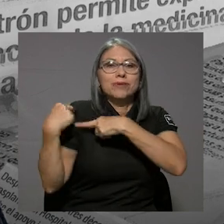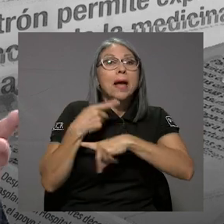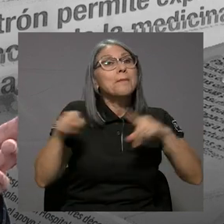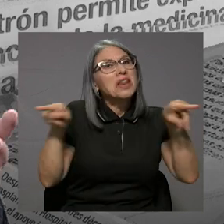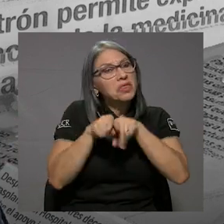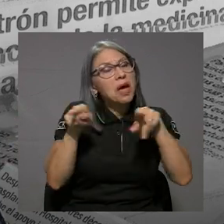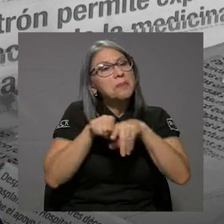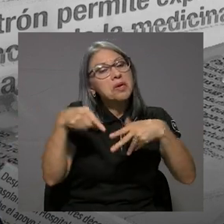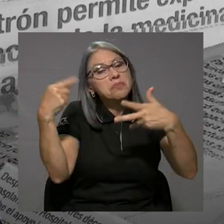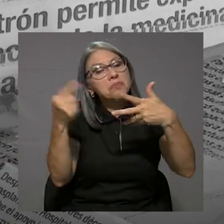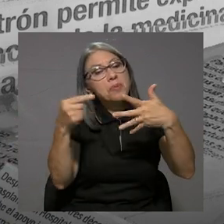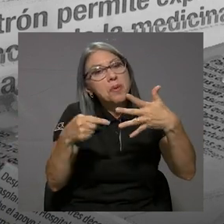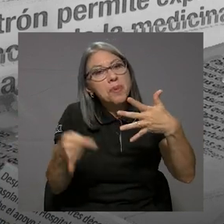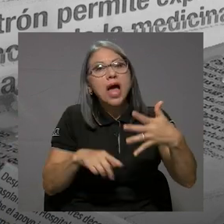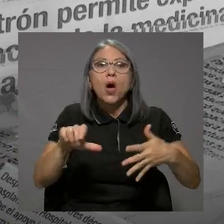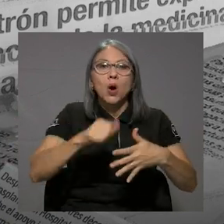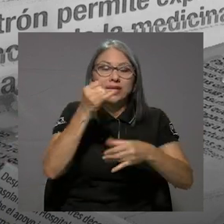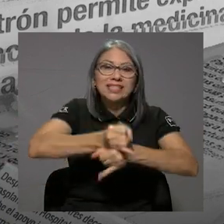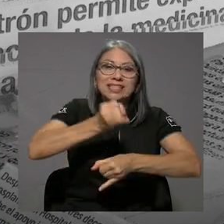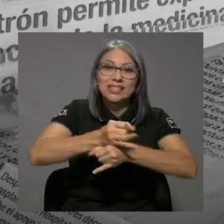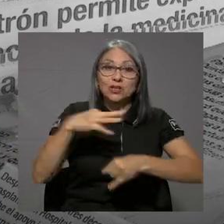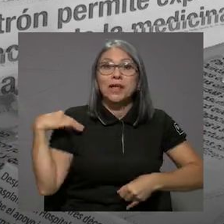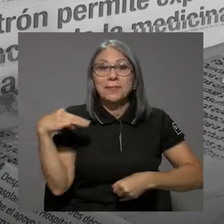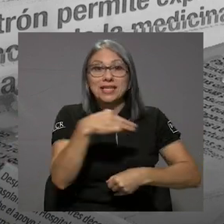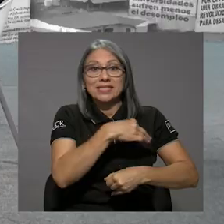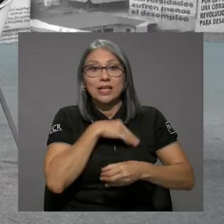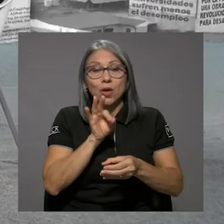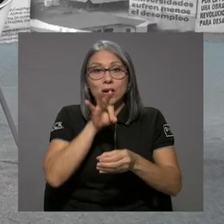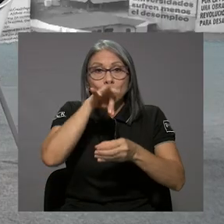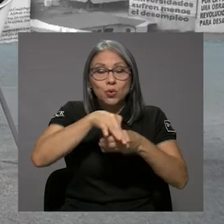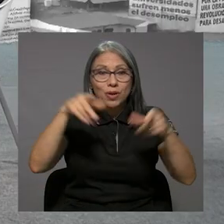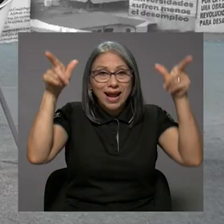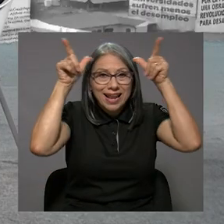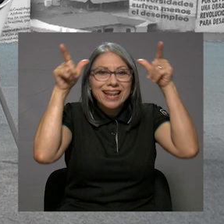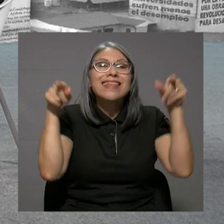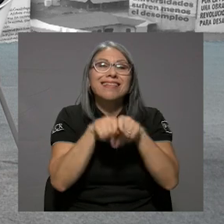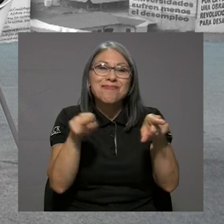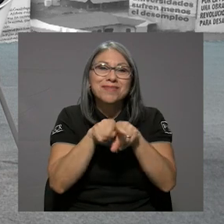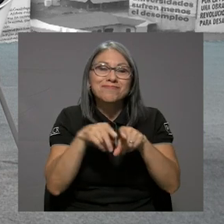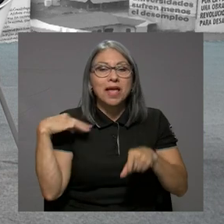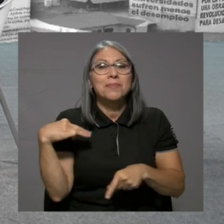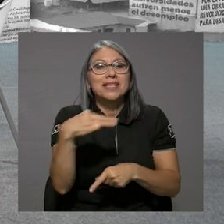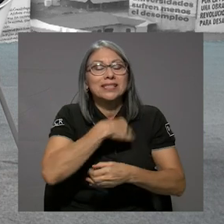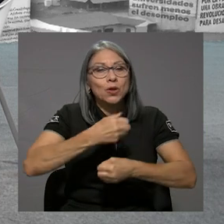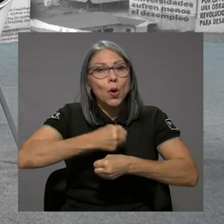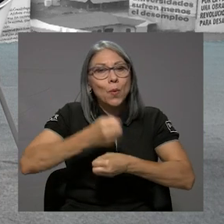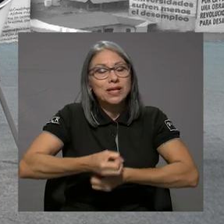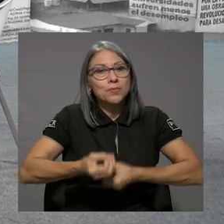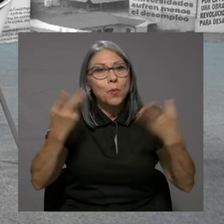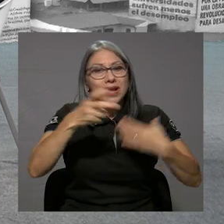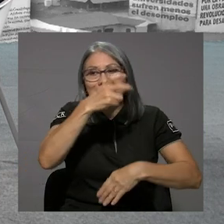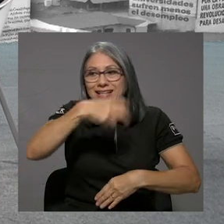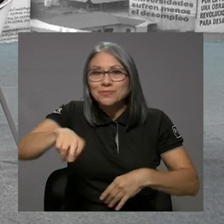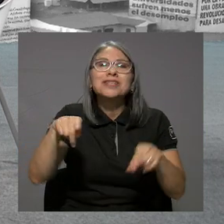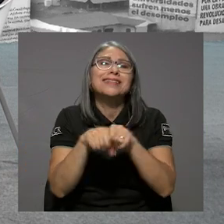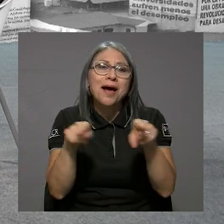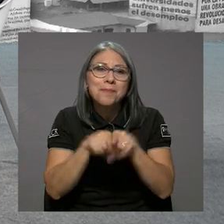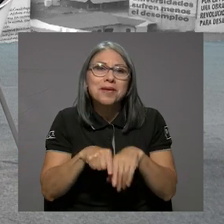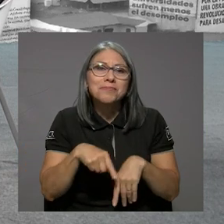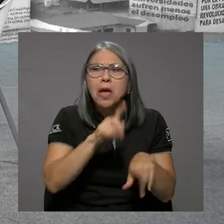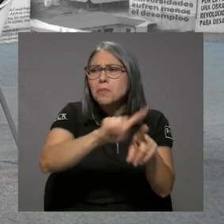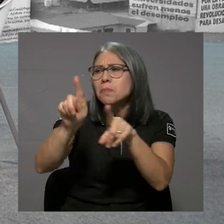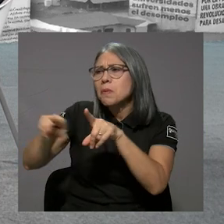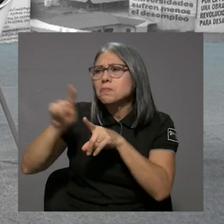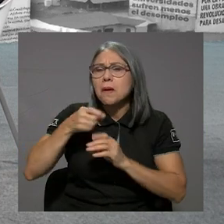tenemos otras instituciones. Ministerio de Agricultura y Ganadería también tiene competencia. Ministerio de Obras Públicas y Transportes también tiene competencia.